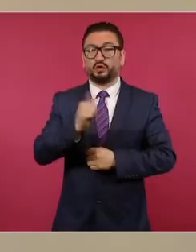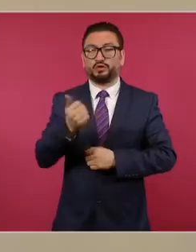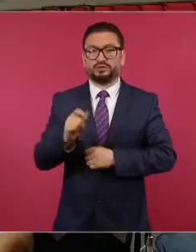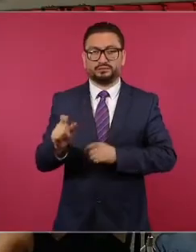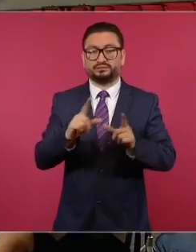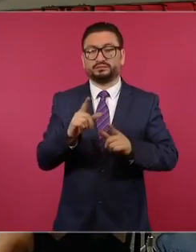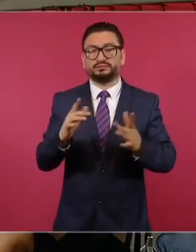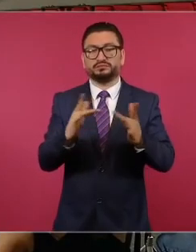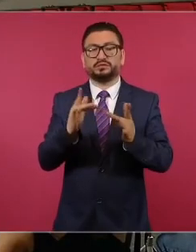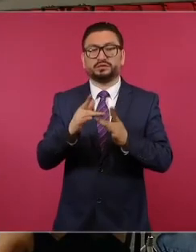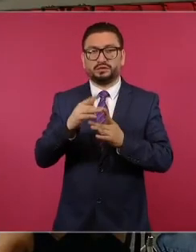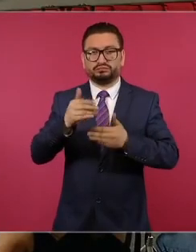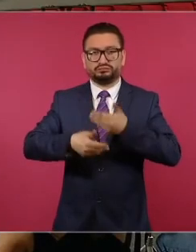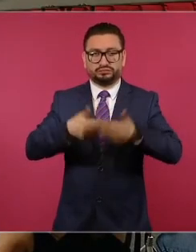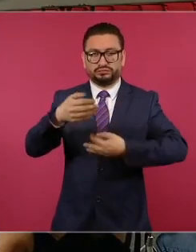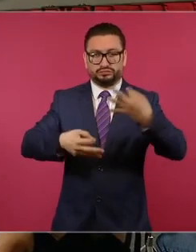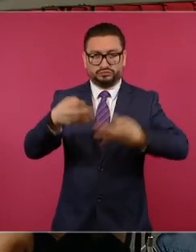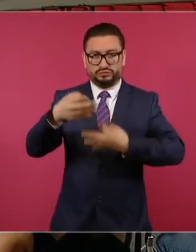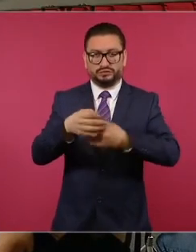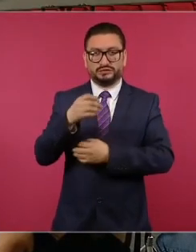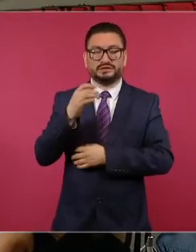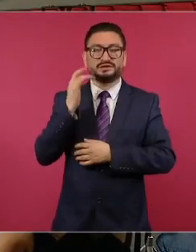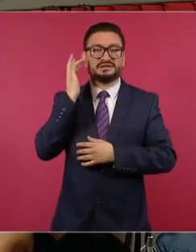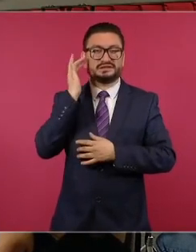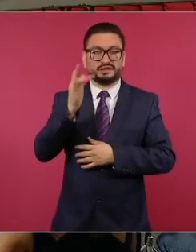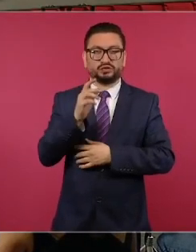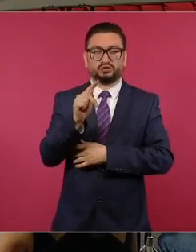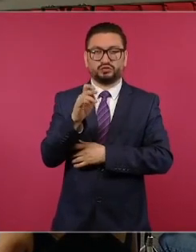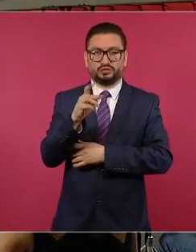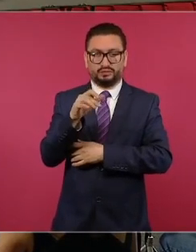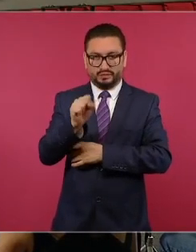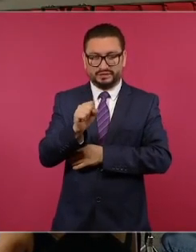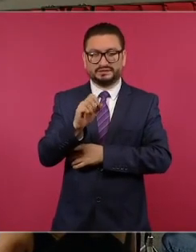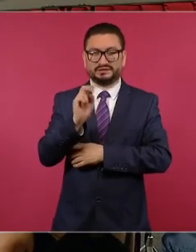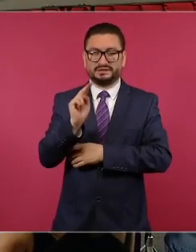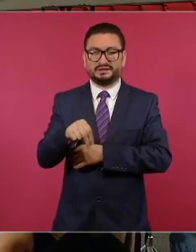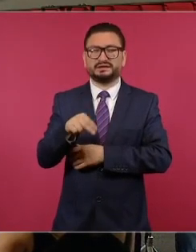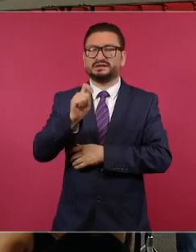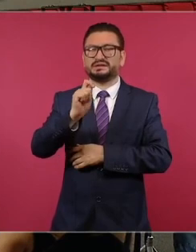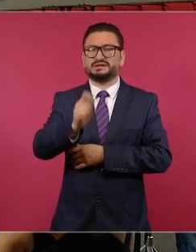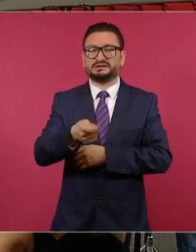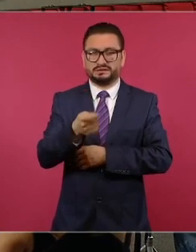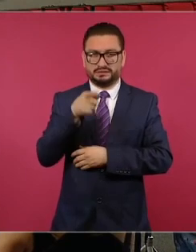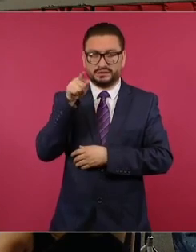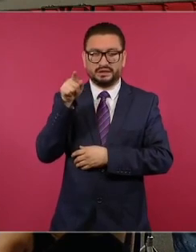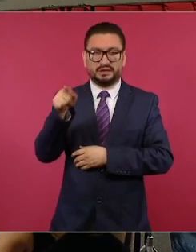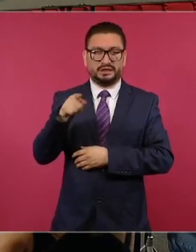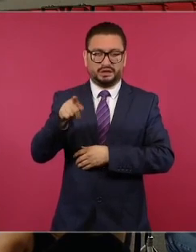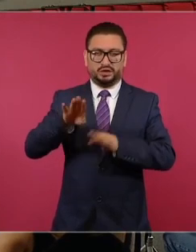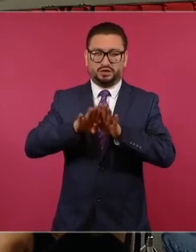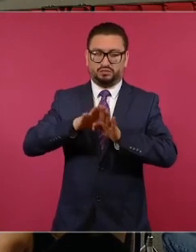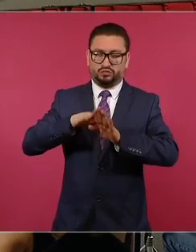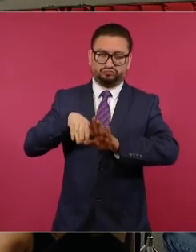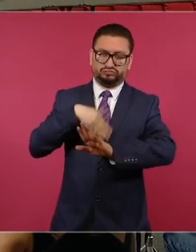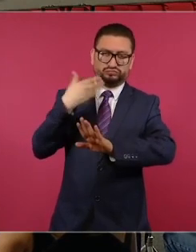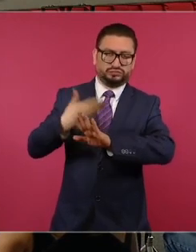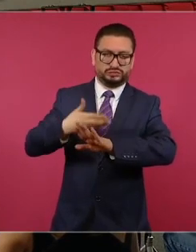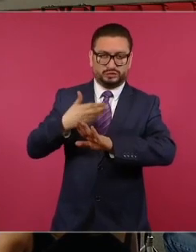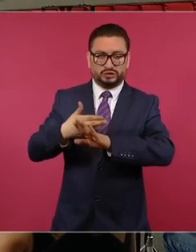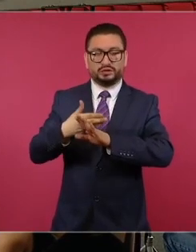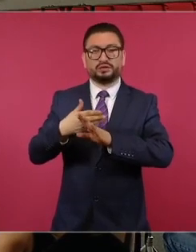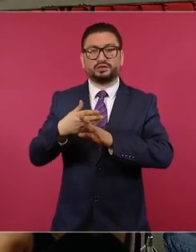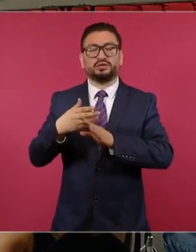Esta vinculación a procesos se trata de Santos Tomás N. por el delito de homicidio doloso agravado por razón de